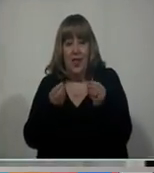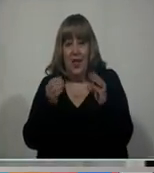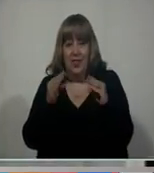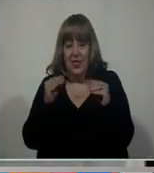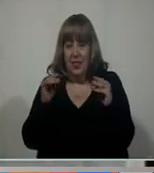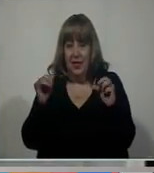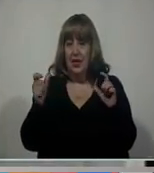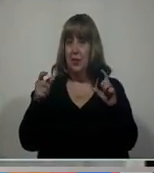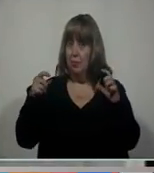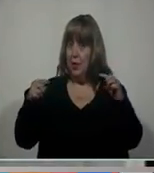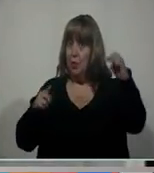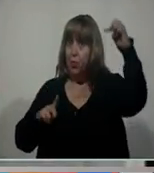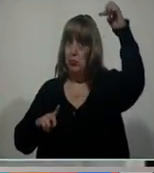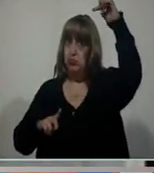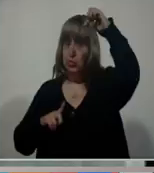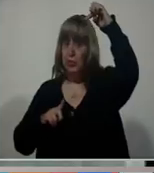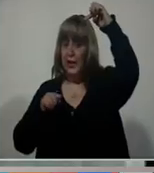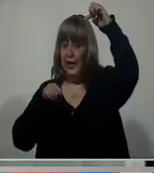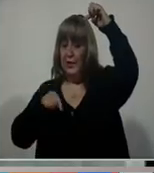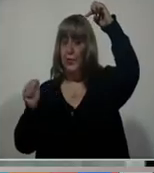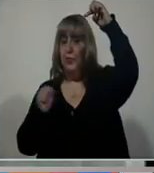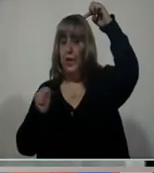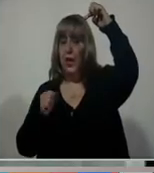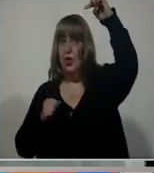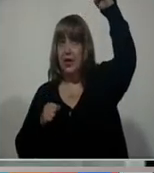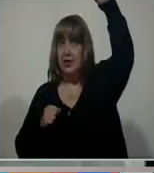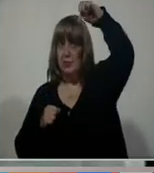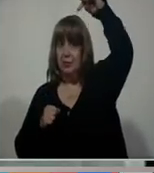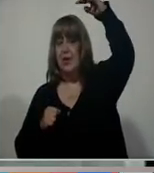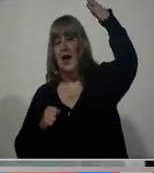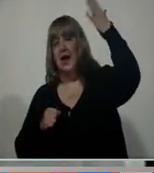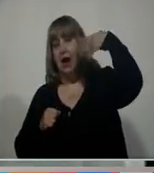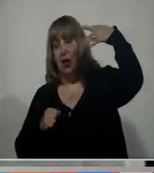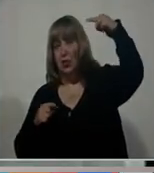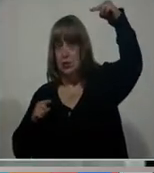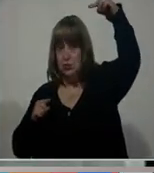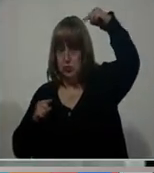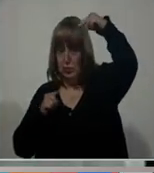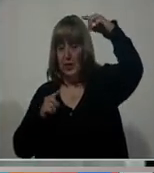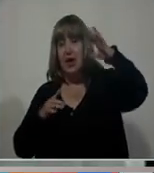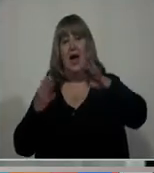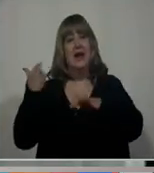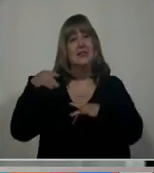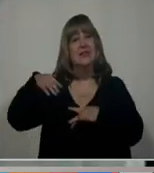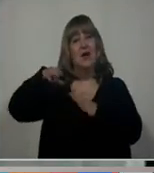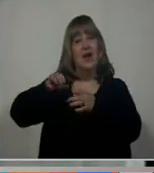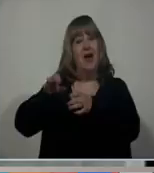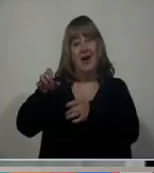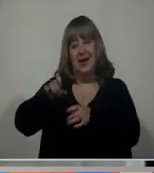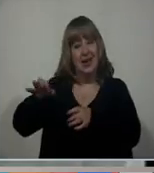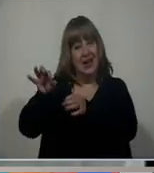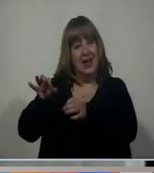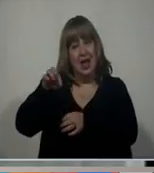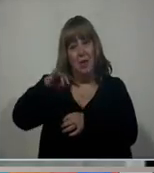y la acción ya entre nosotros de un sistema de baja presión que hace una semana estaba en la isla de Pascua. ¿Se acuerda que lo habíamos